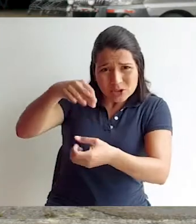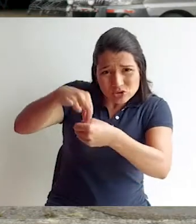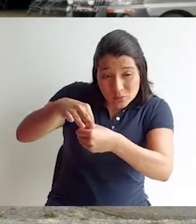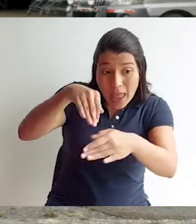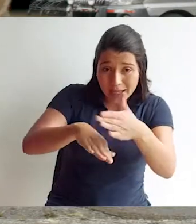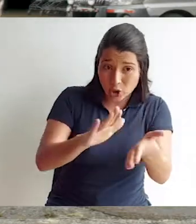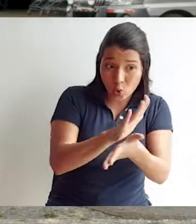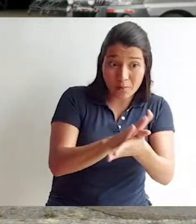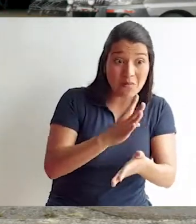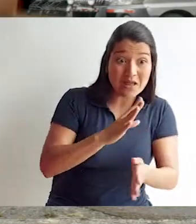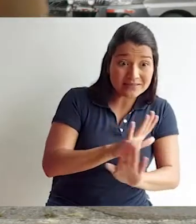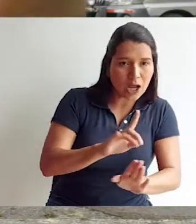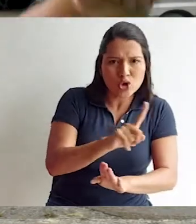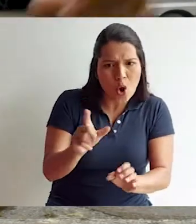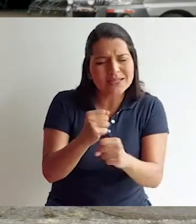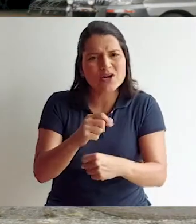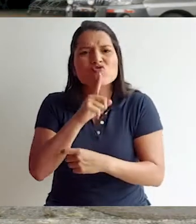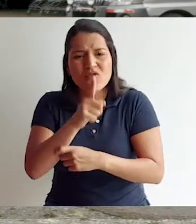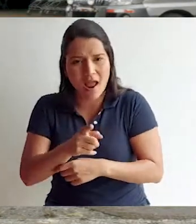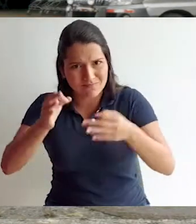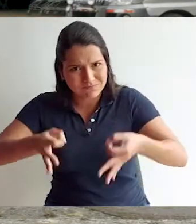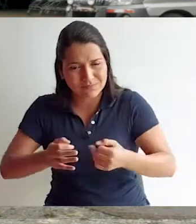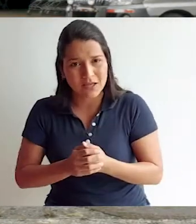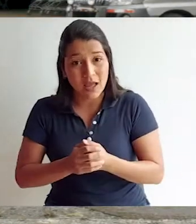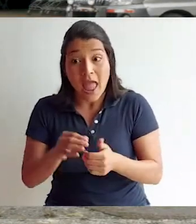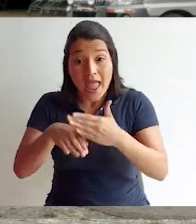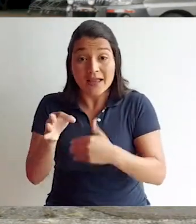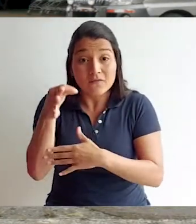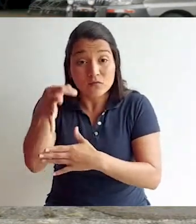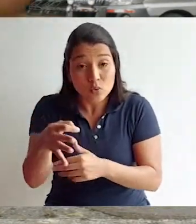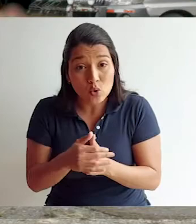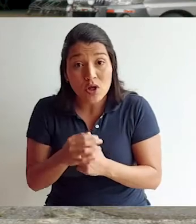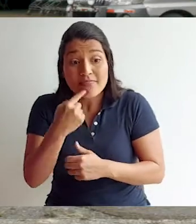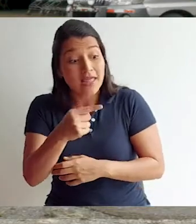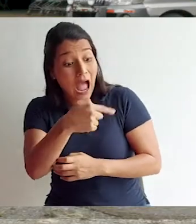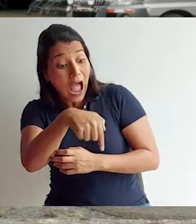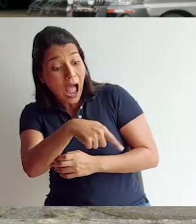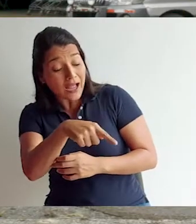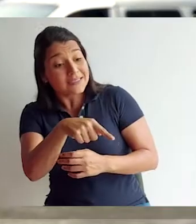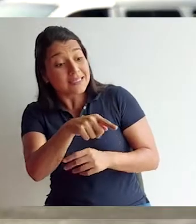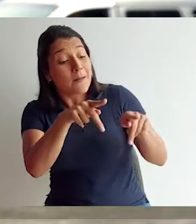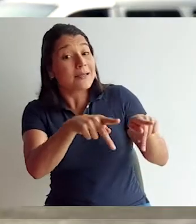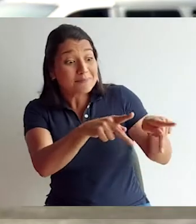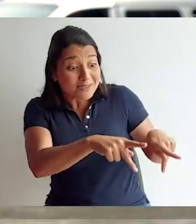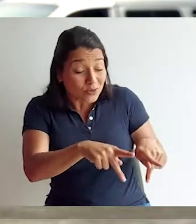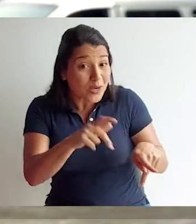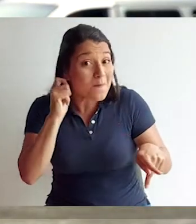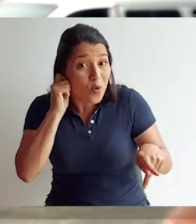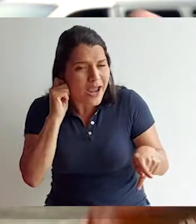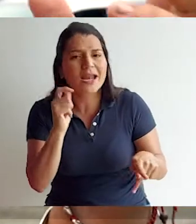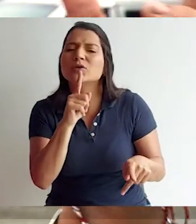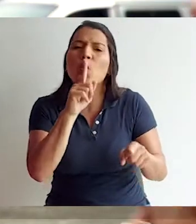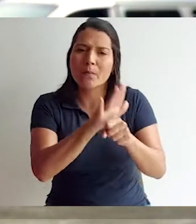dejar el banco de semillas como tal, no solo en un documento, sino en la realidad, en físico. Que con el